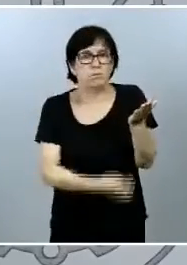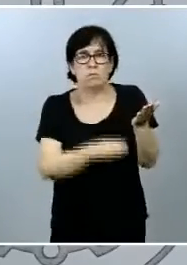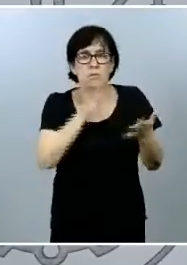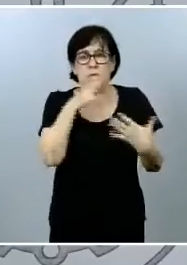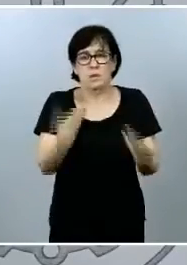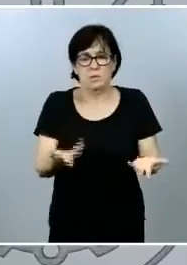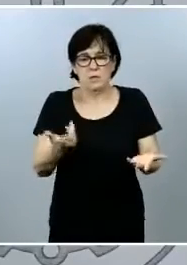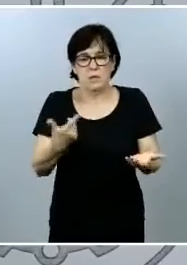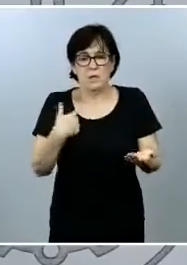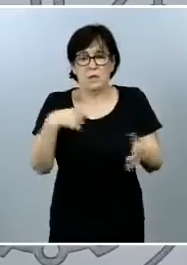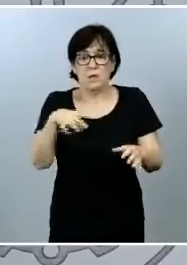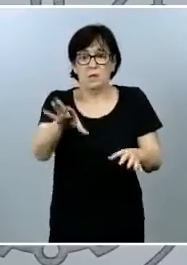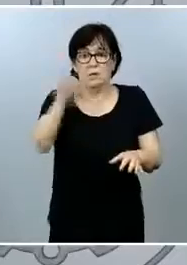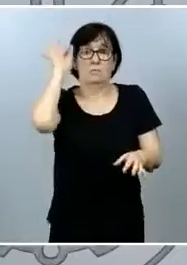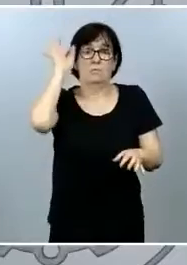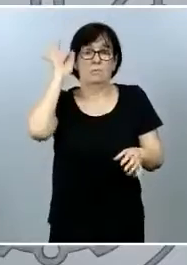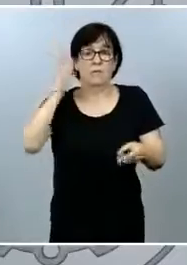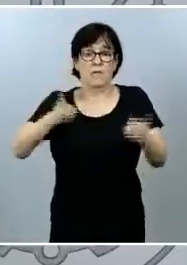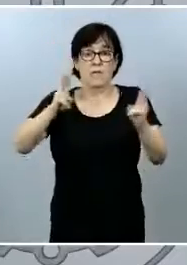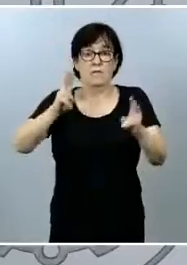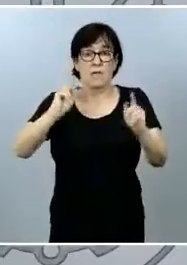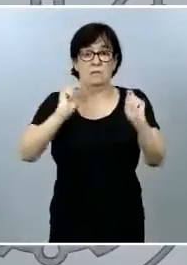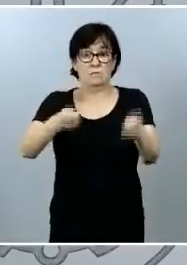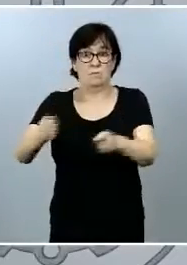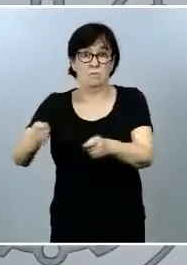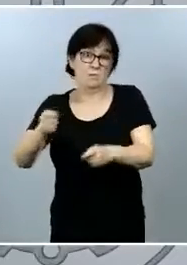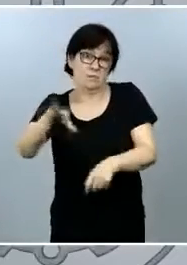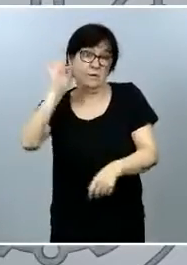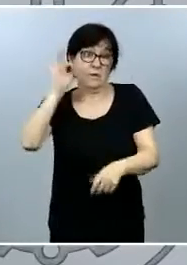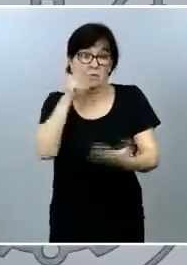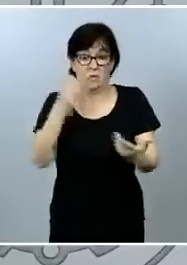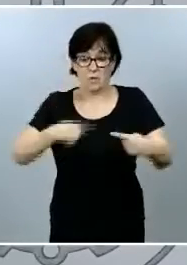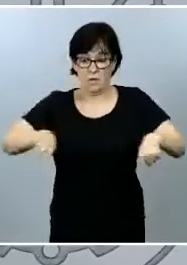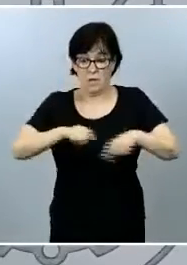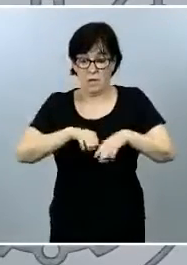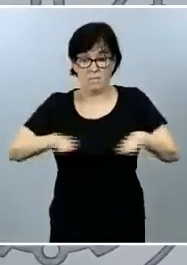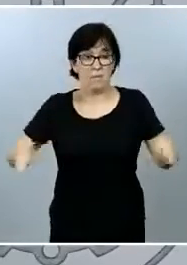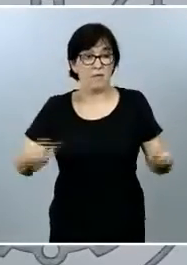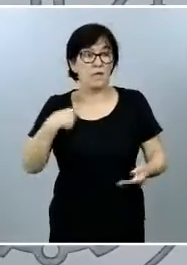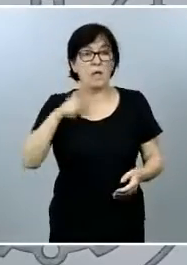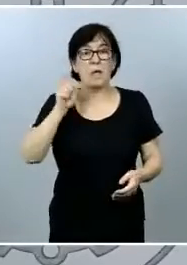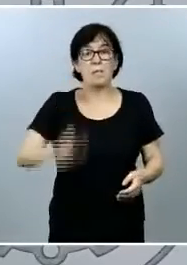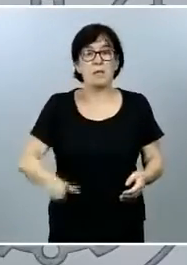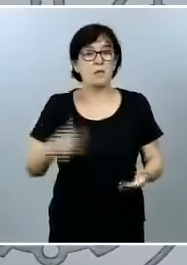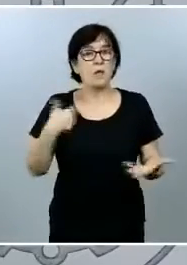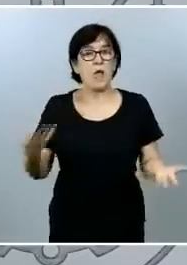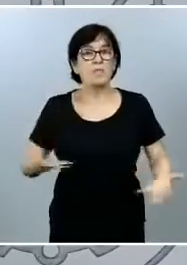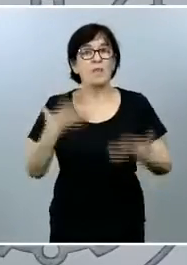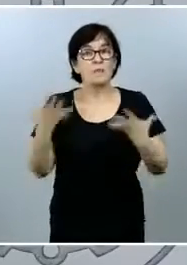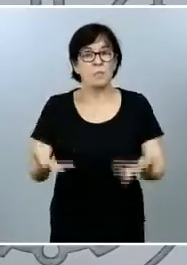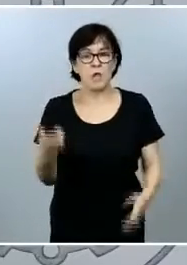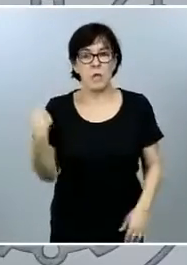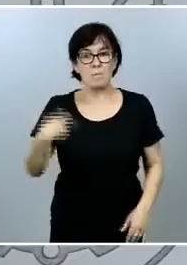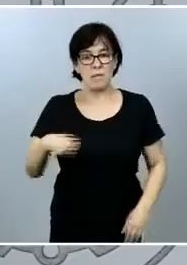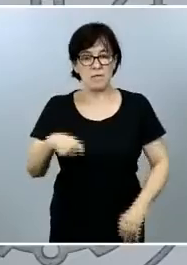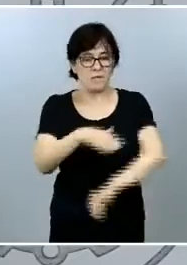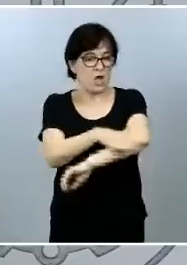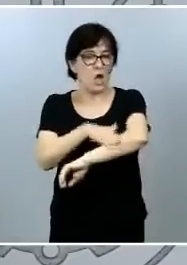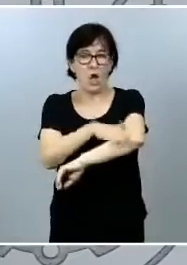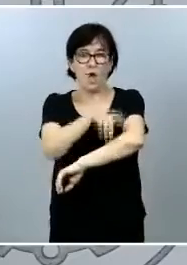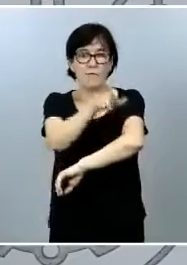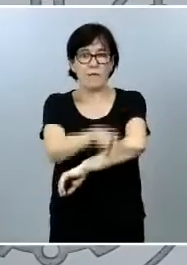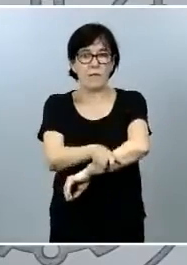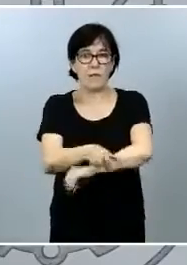cargos de libre designación al igual de los que estamos en la mesa somos personas que estamos disponibles para el presidente del gobierno cada